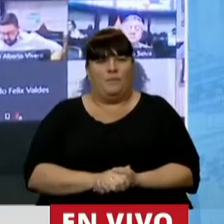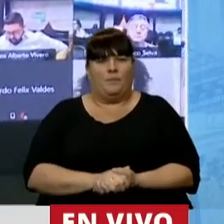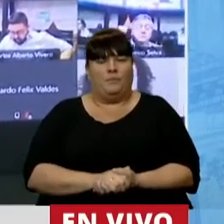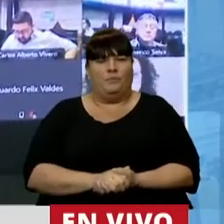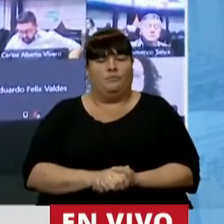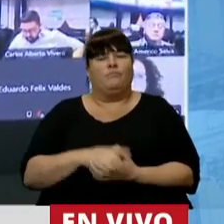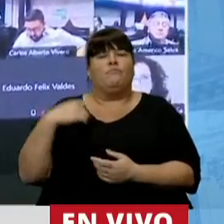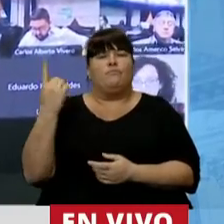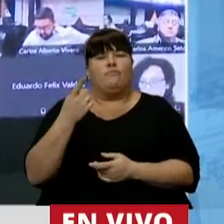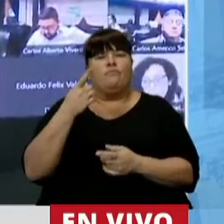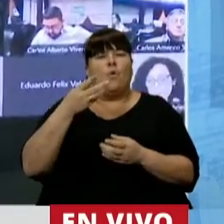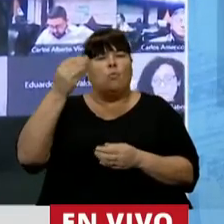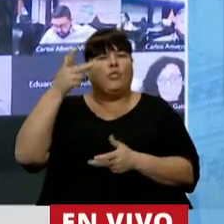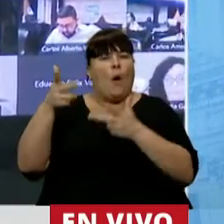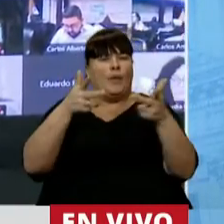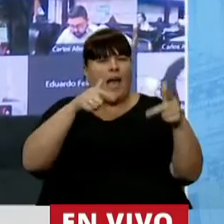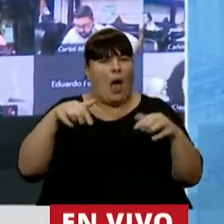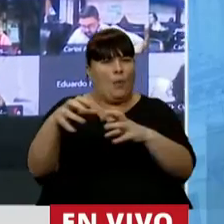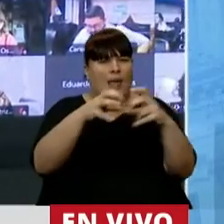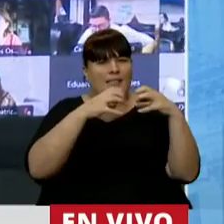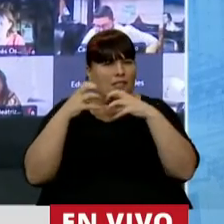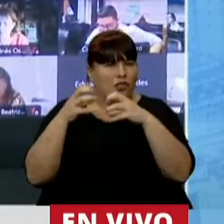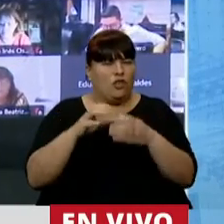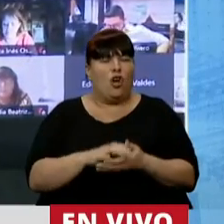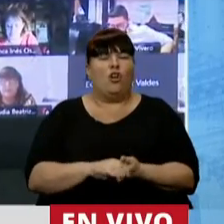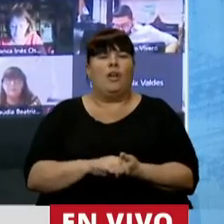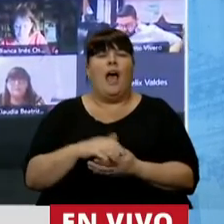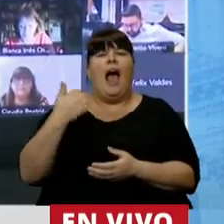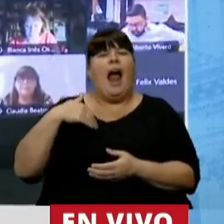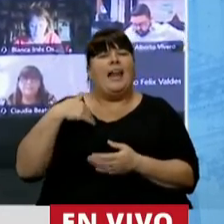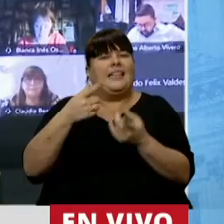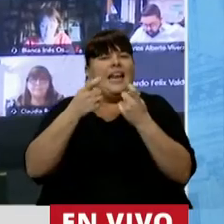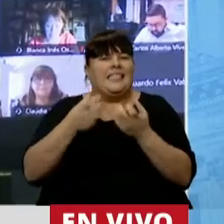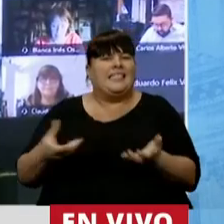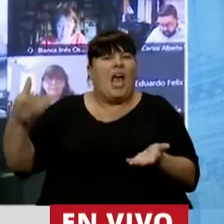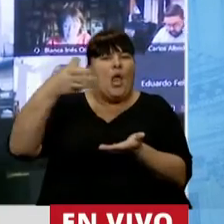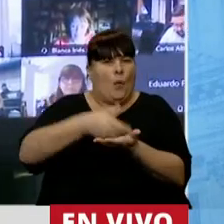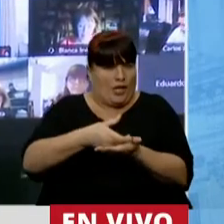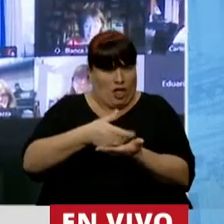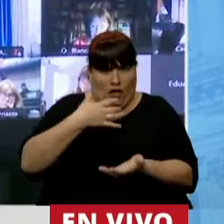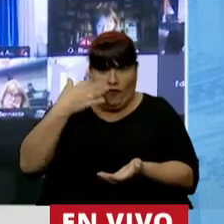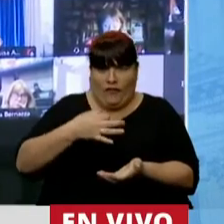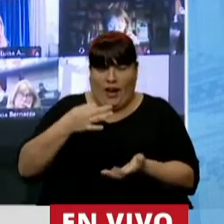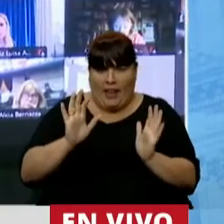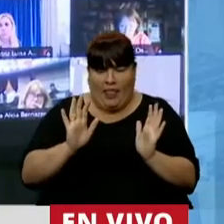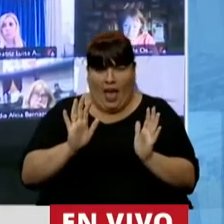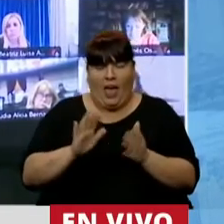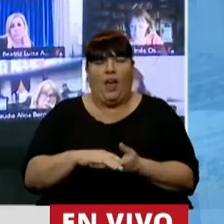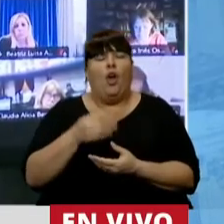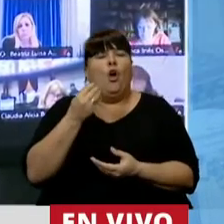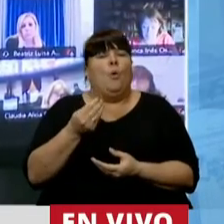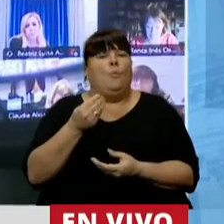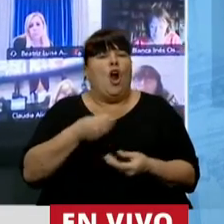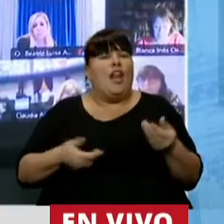Se ha dicho muchas veces aquí en esta sesión que el país necesita inversiones, lo cual es cierto, porque